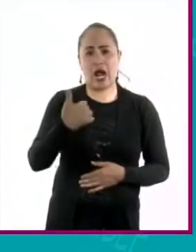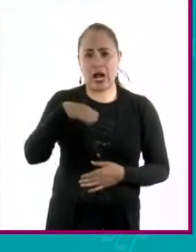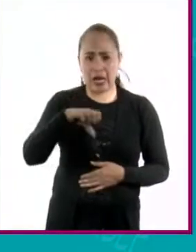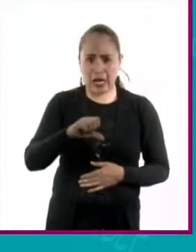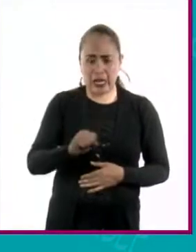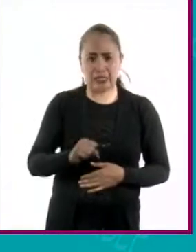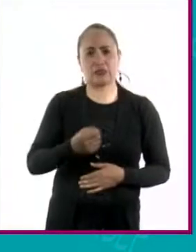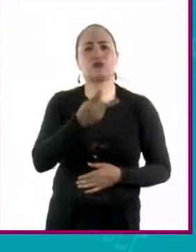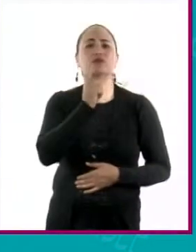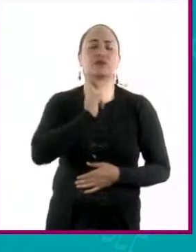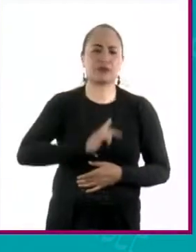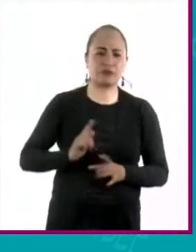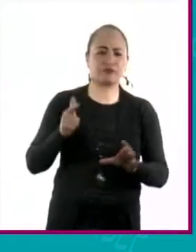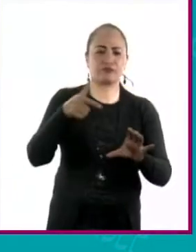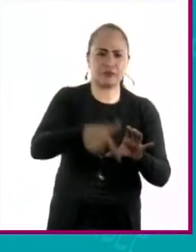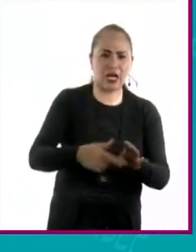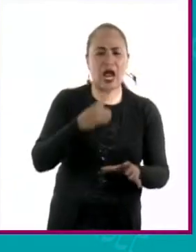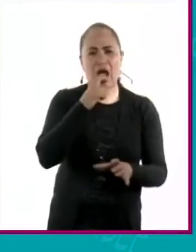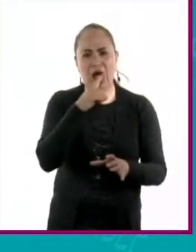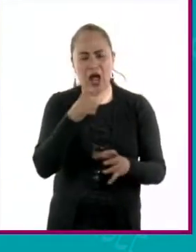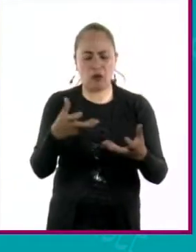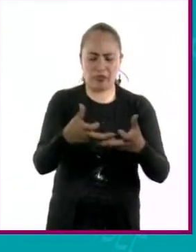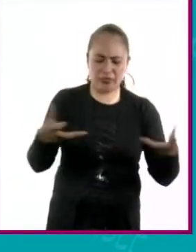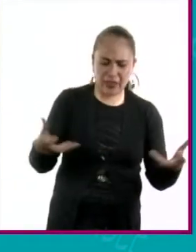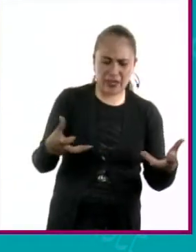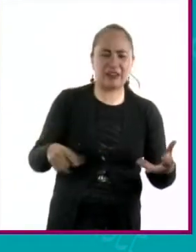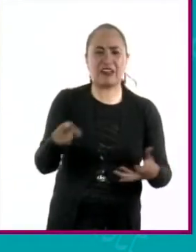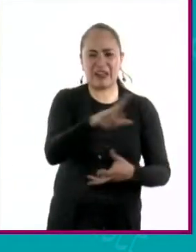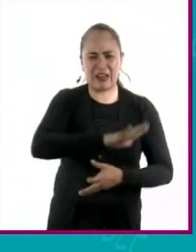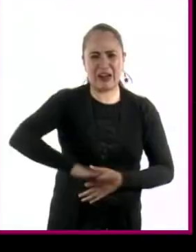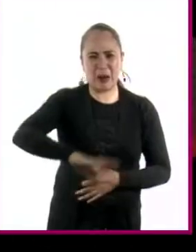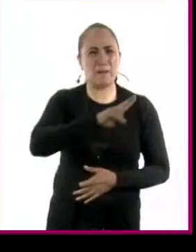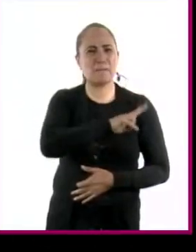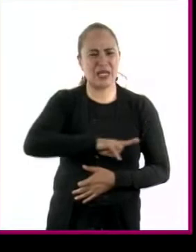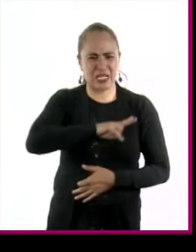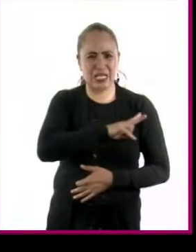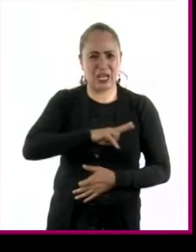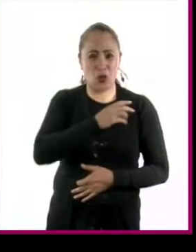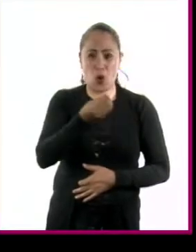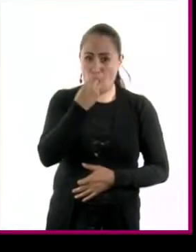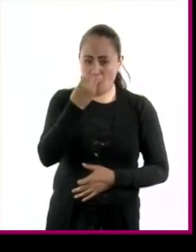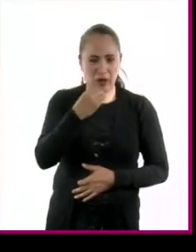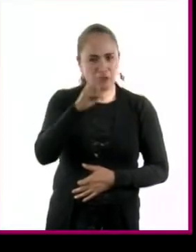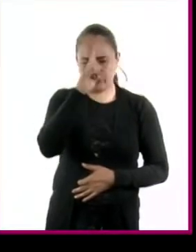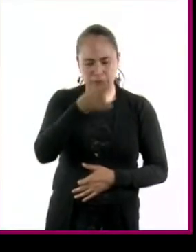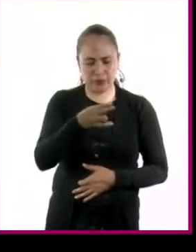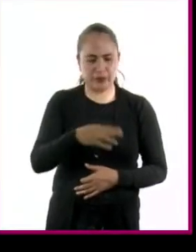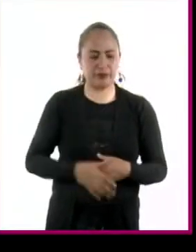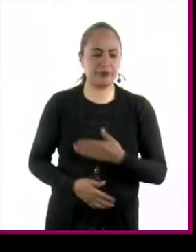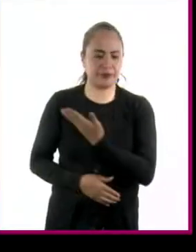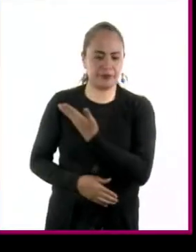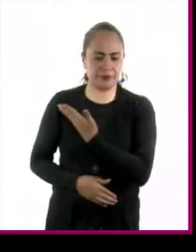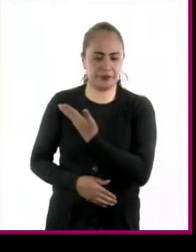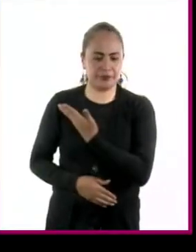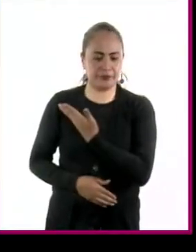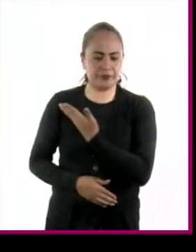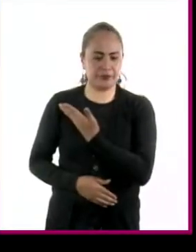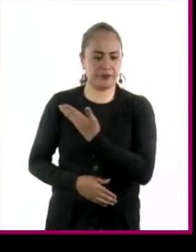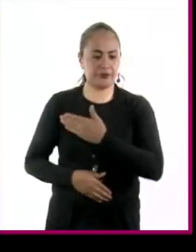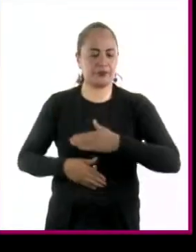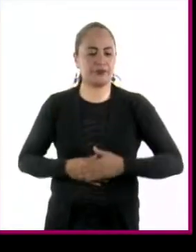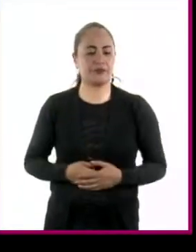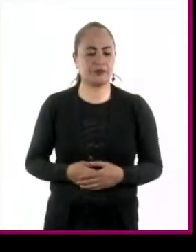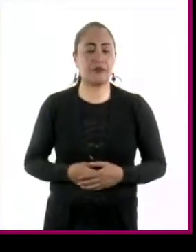agua, en los terrenos de cultivo y se declaró la toxicidad de la cosecha. Ojo de Fuego, Deepwater Horizon e Instock